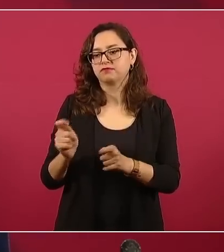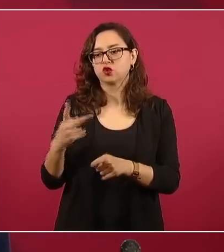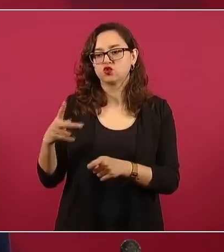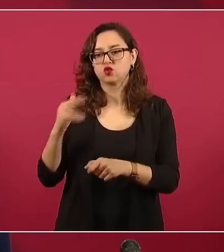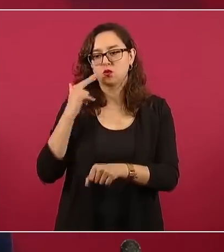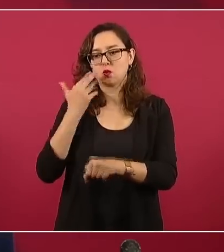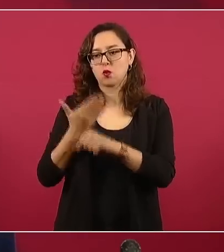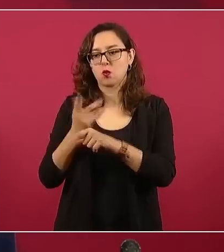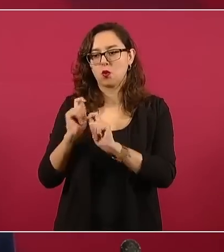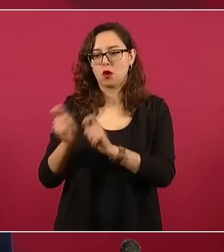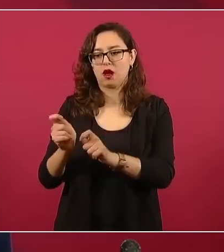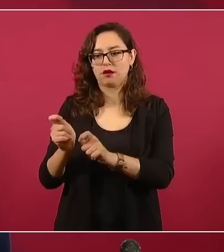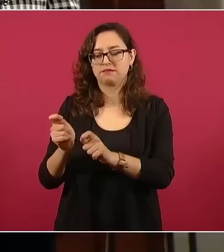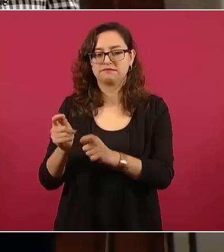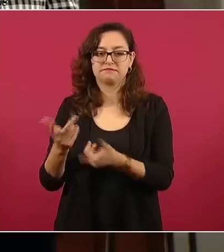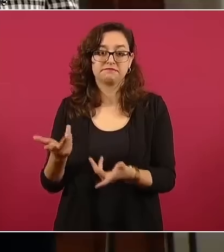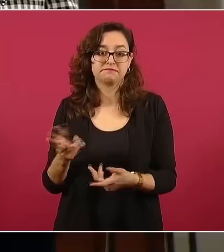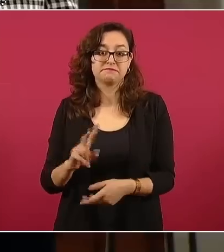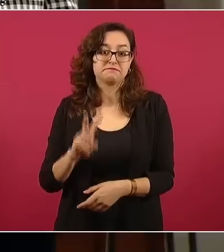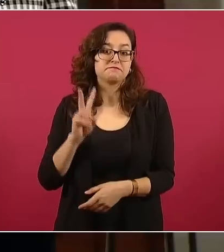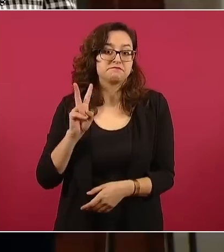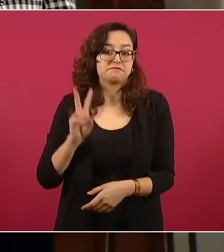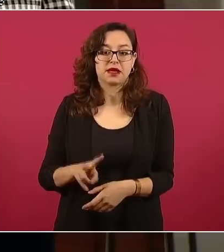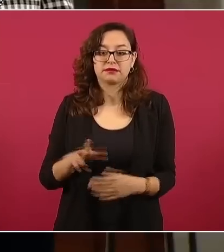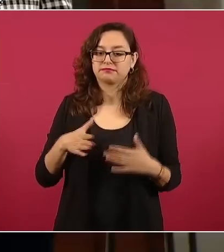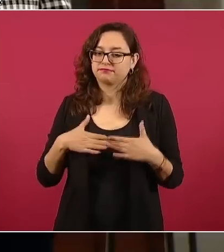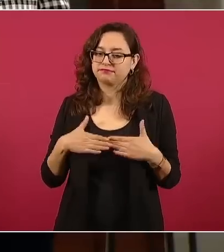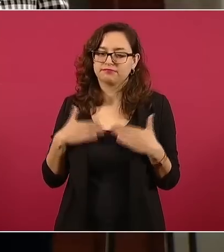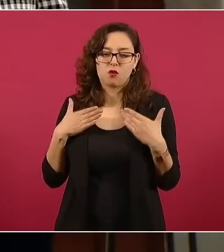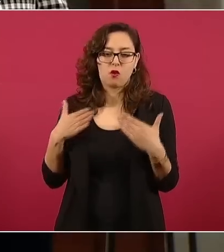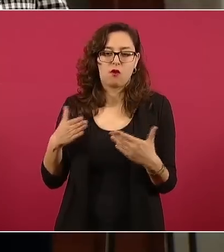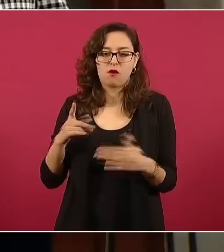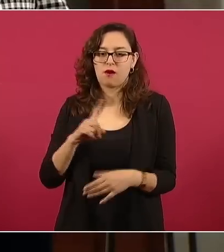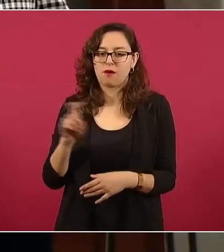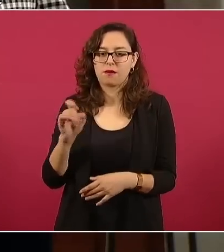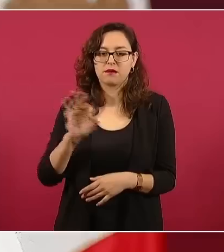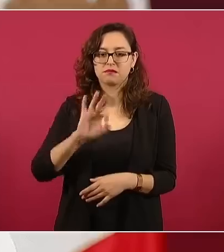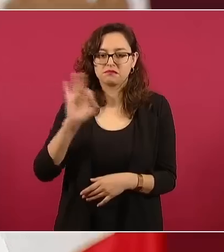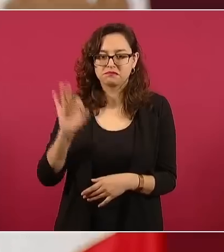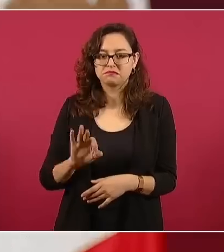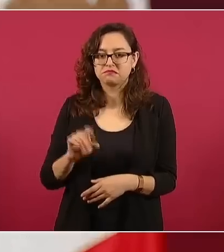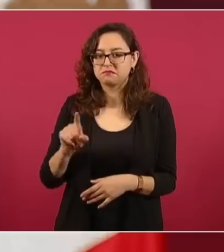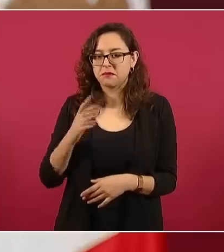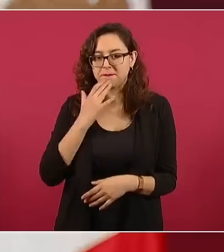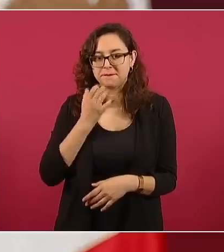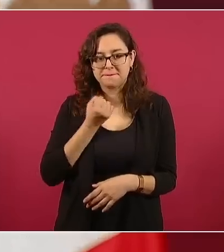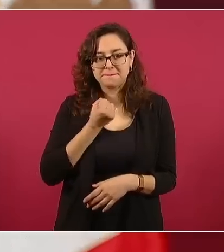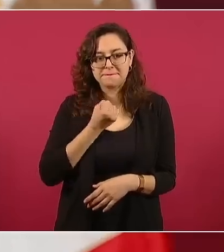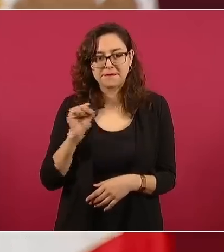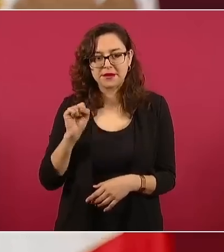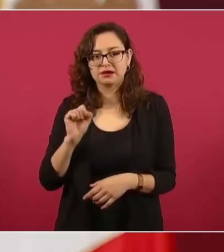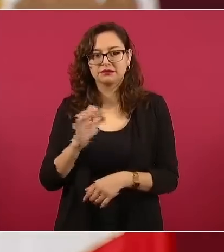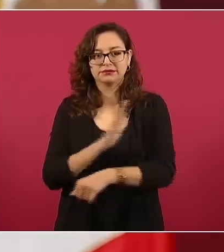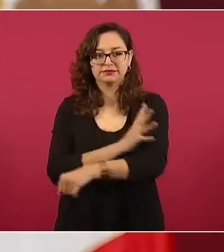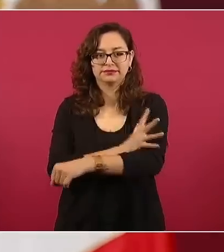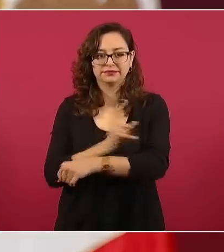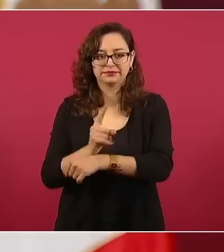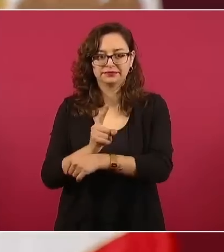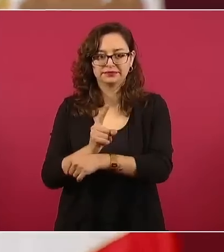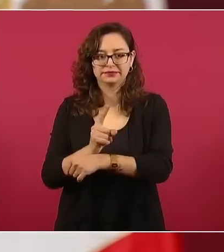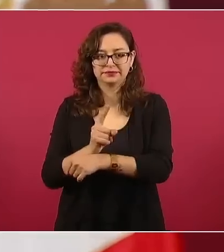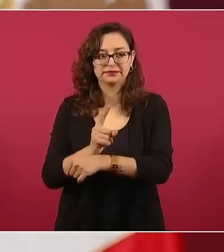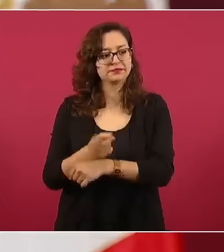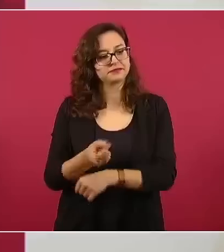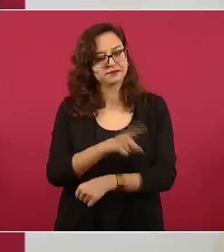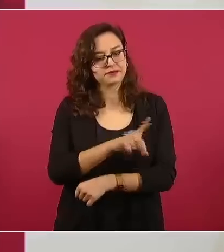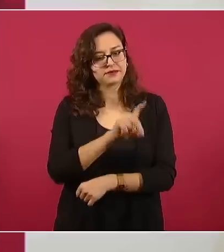Entonces, es una gente de absoluta confianza, preparada, honesta, igual